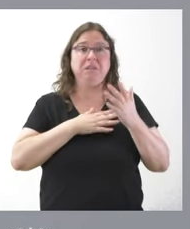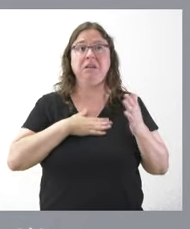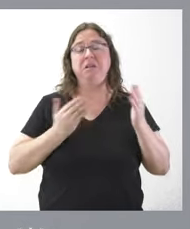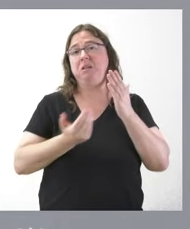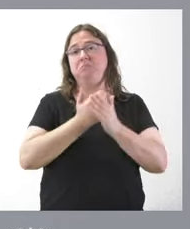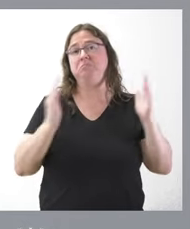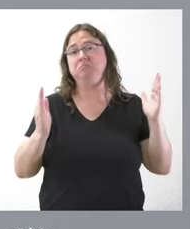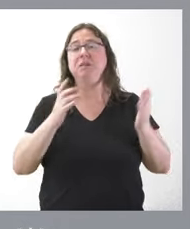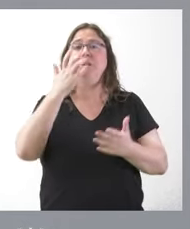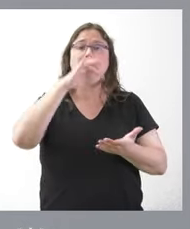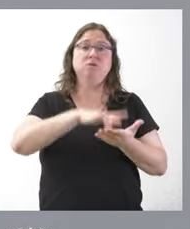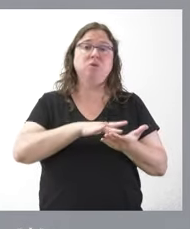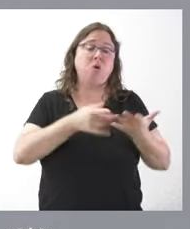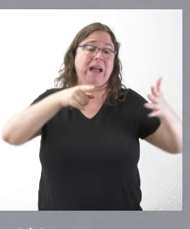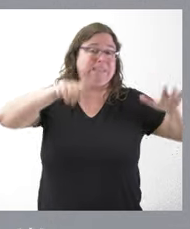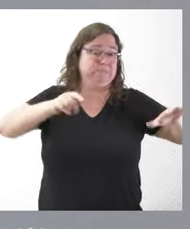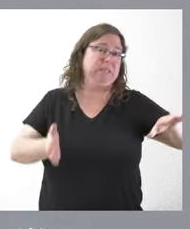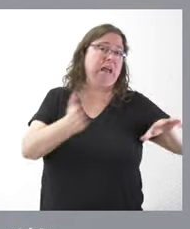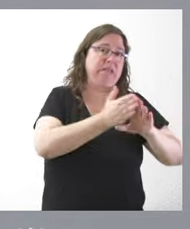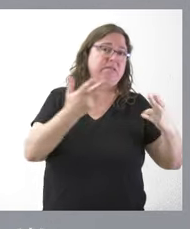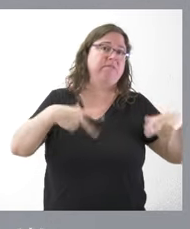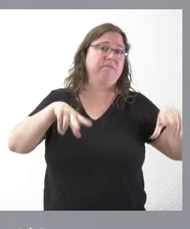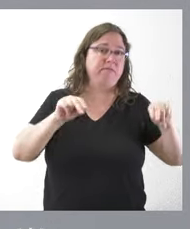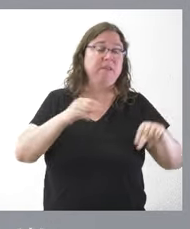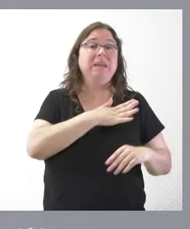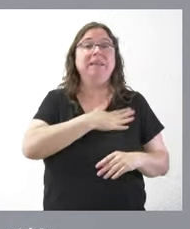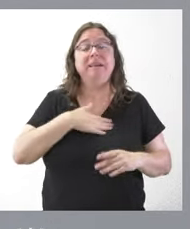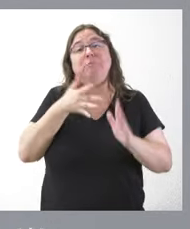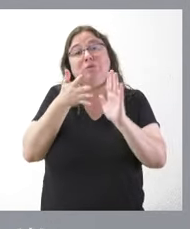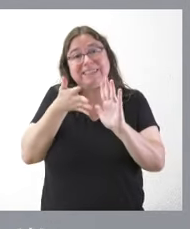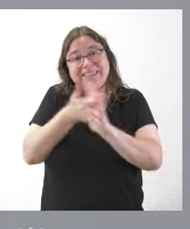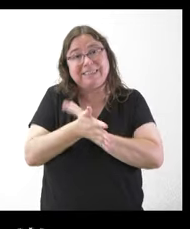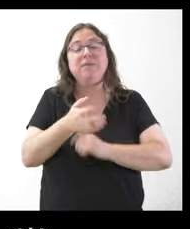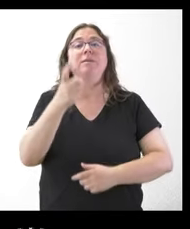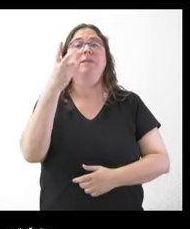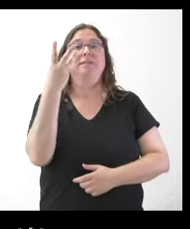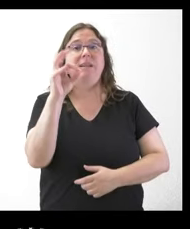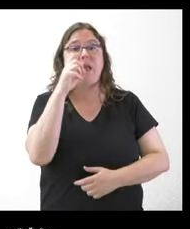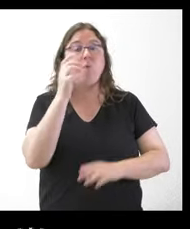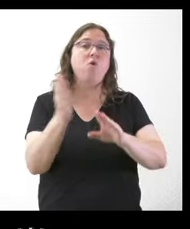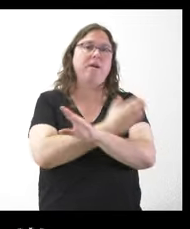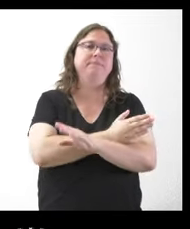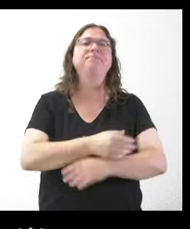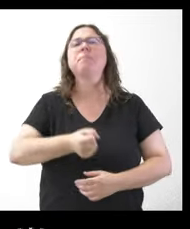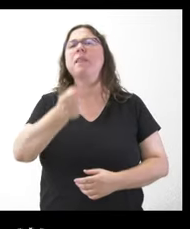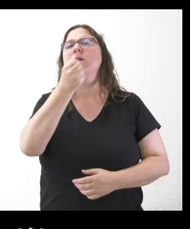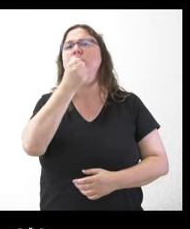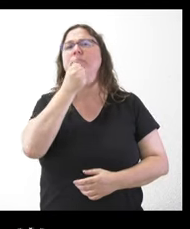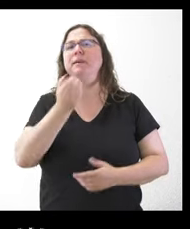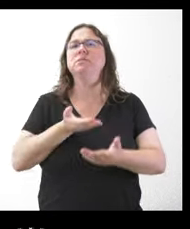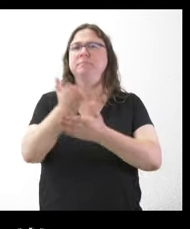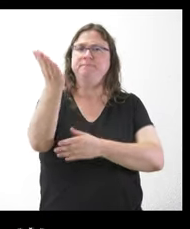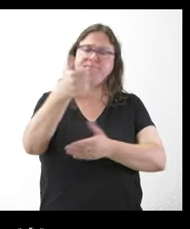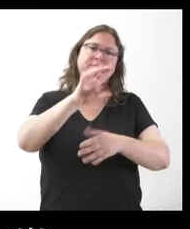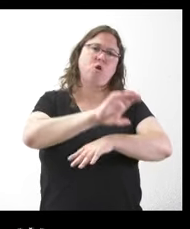sesiones, antes de que acabe el semestre, y, por tanto, nuestro deseo antes del 30 de junio. El PSOE ha pedido la comparecencia de los consejeros